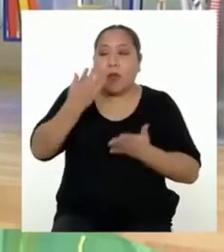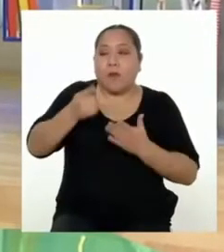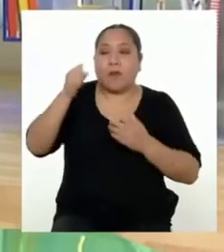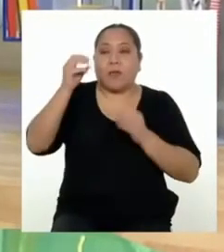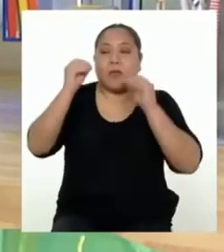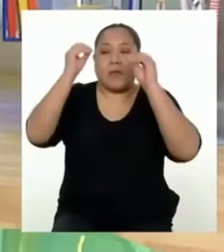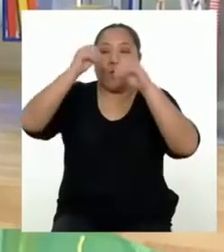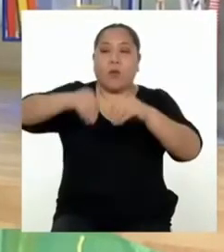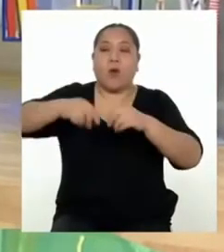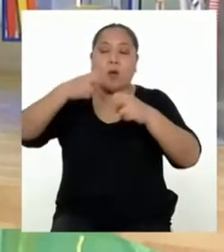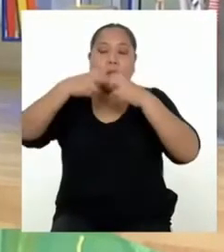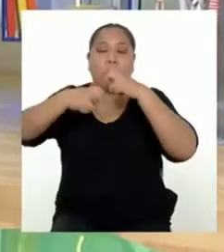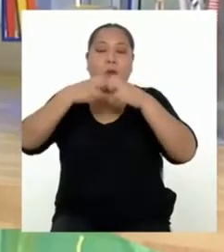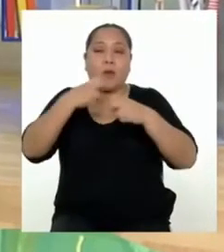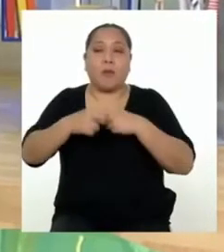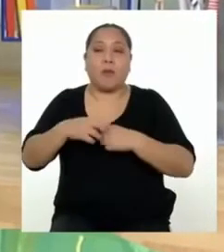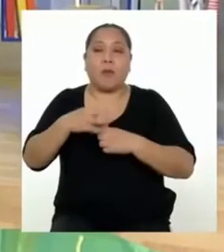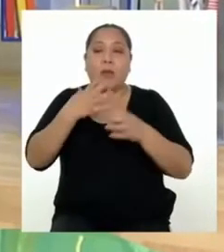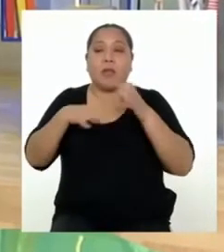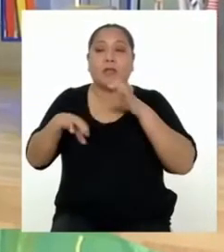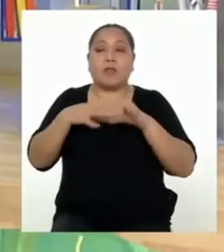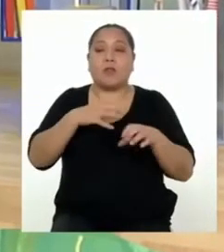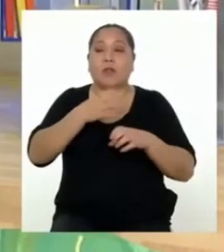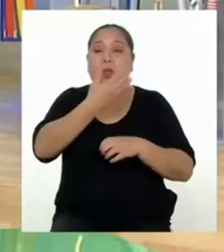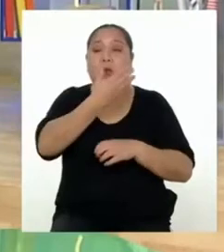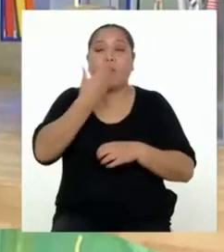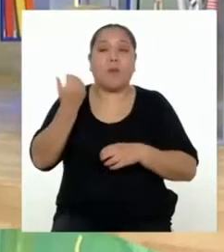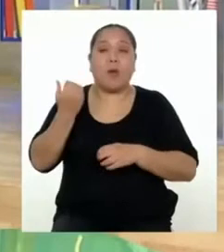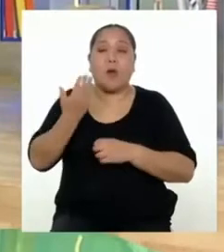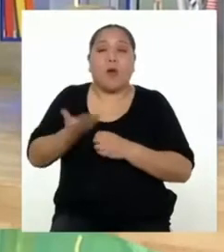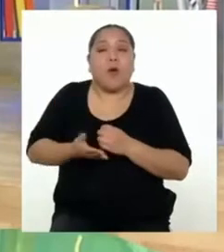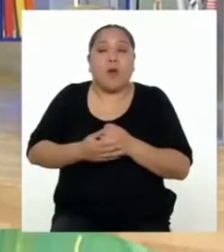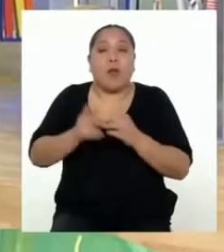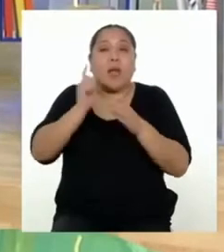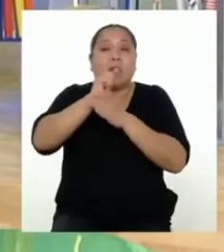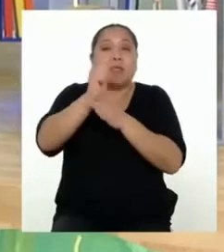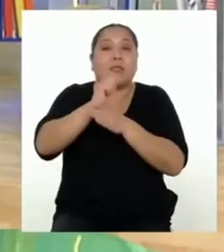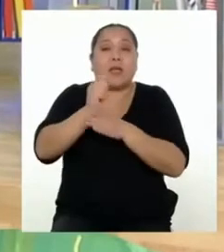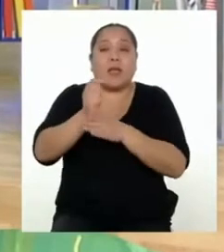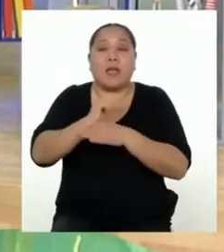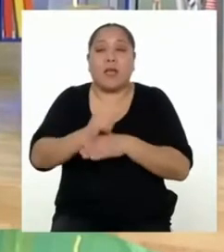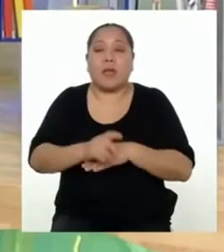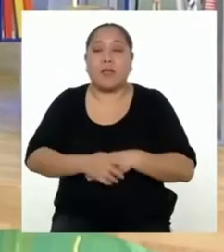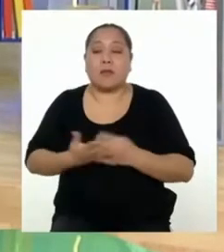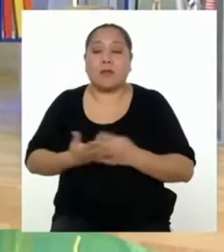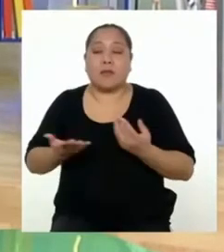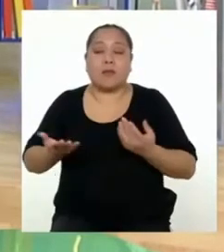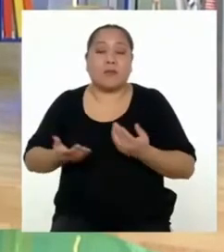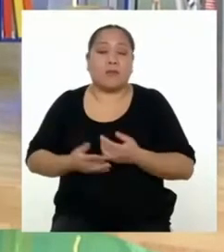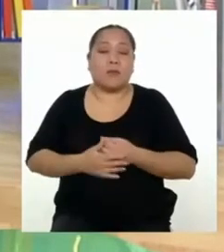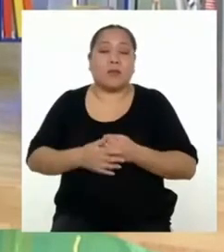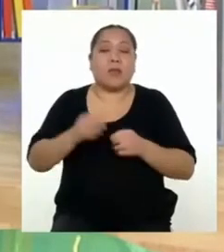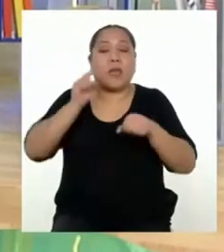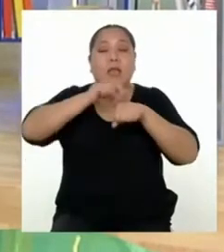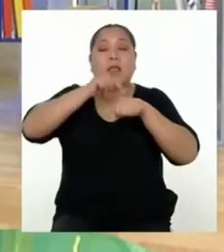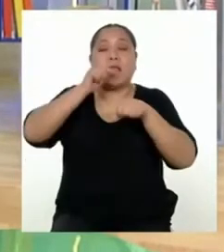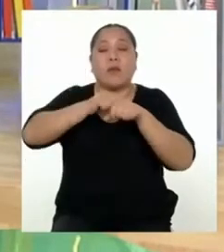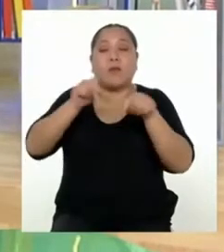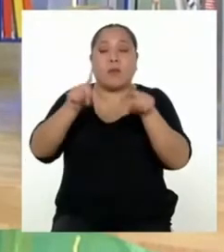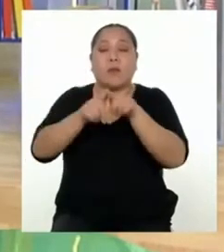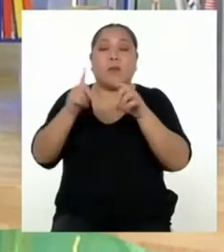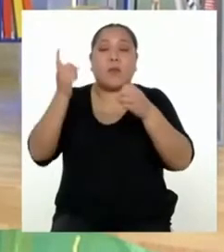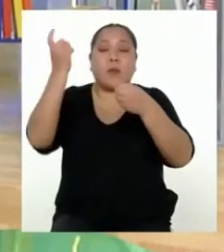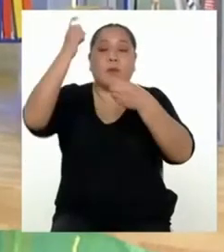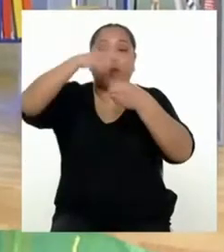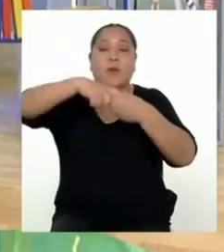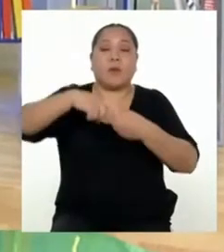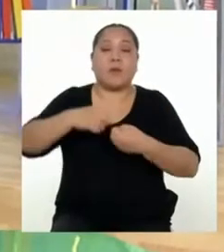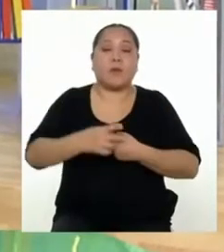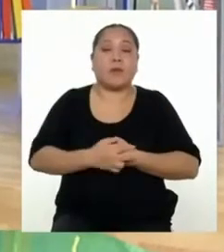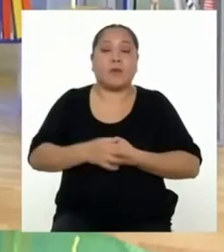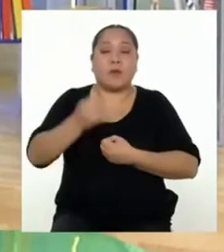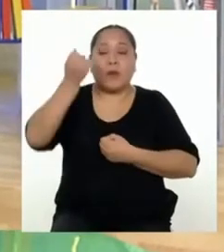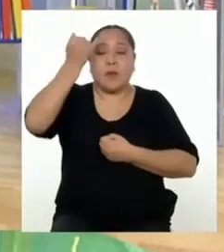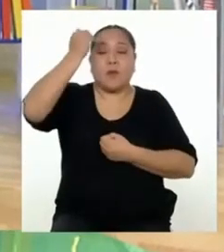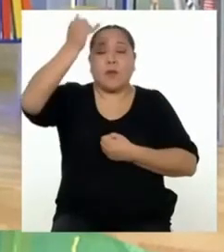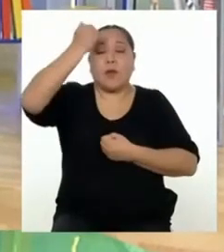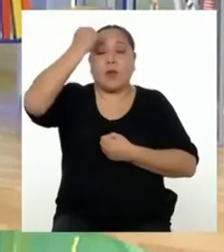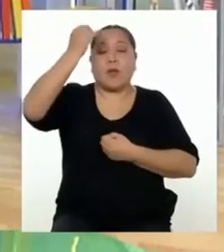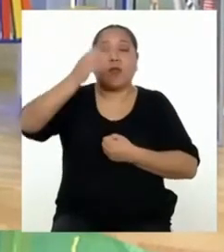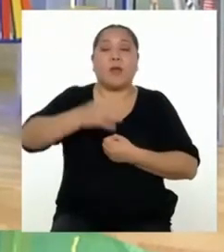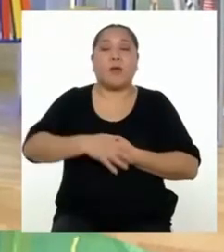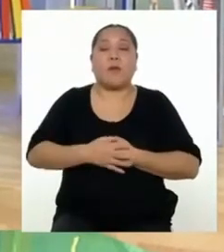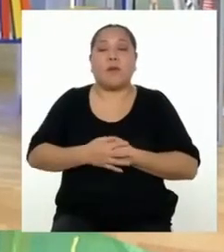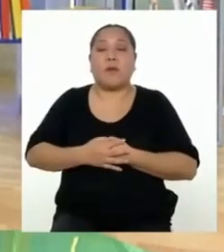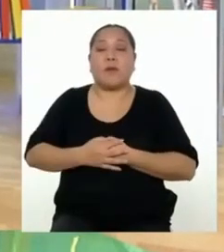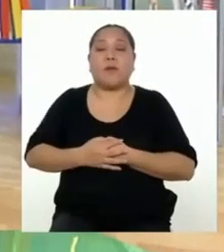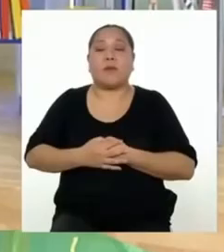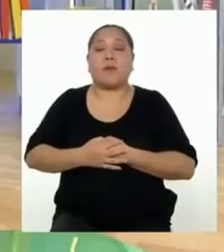situación problemática, las acciones de mejora, las tareas, los responsables y el tiempo para su implementación. Me imaginaba